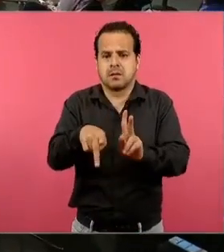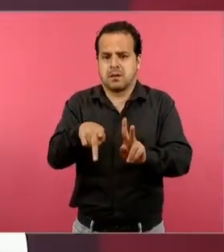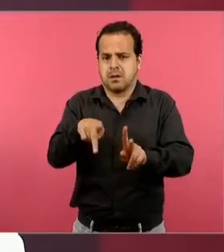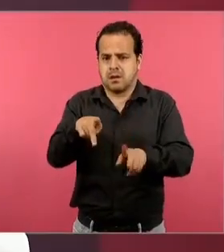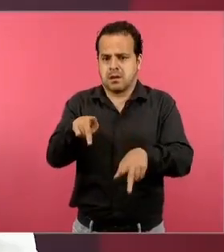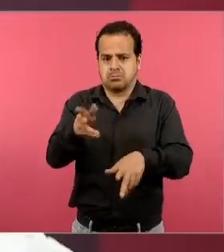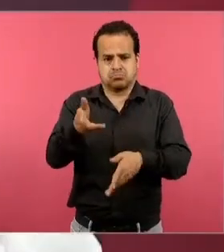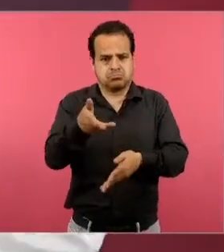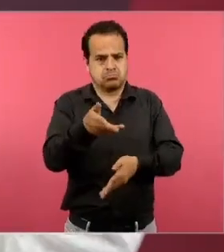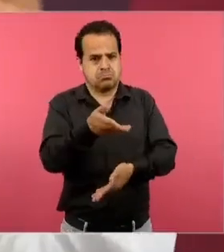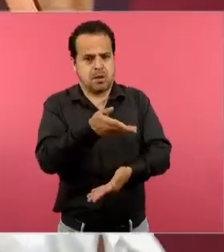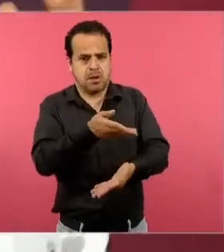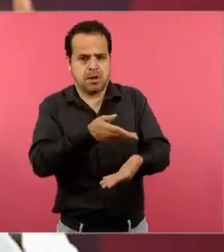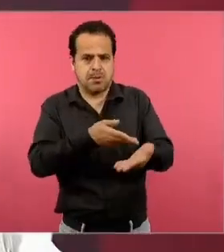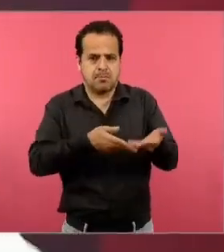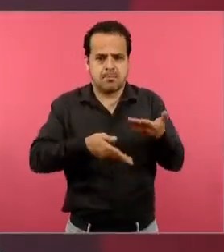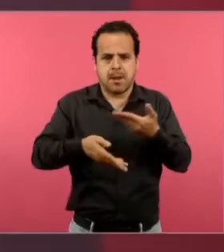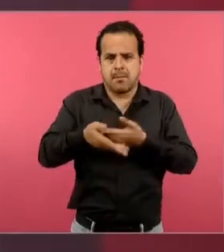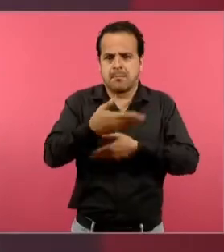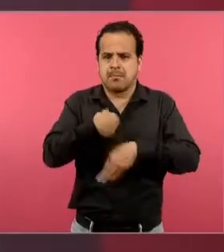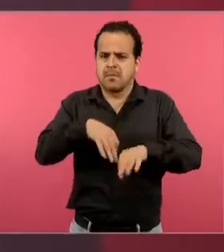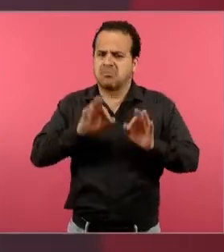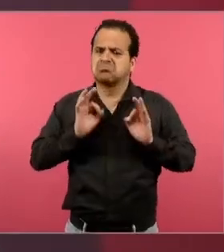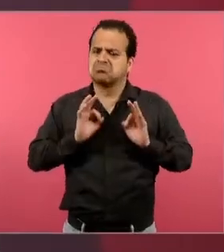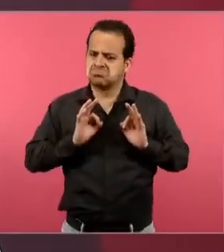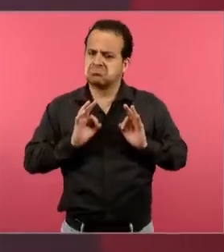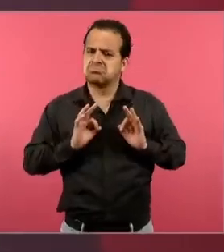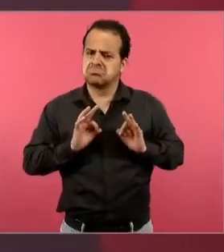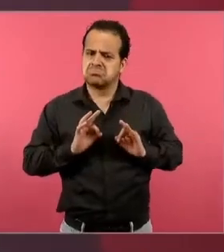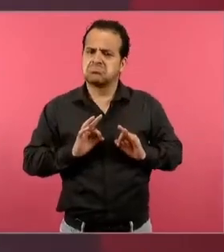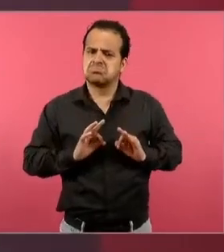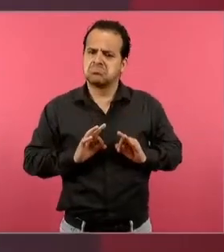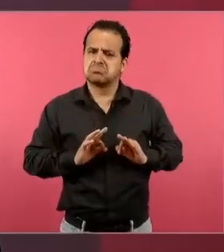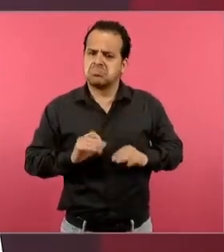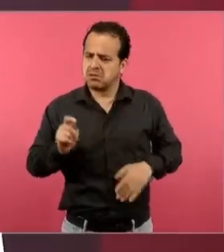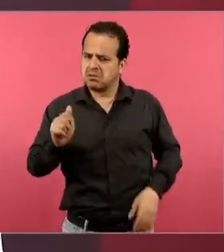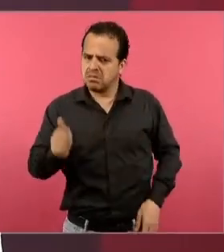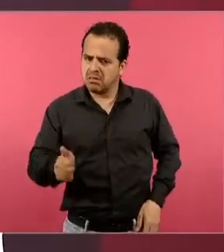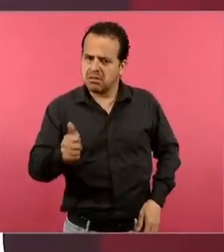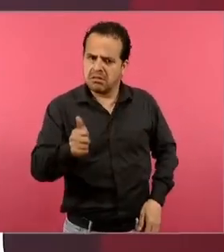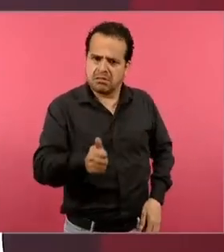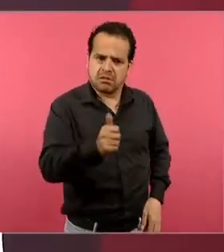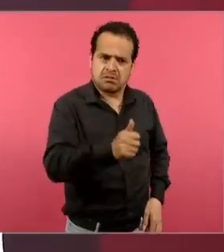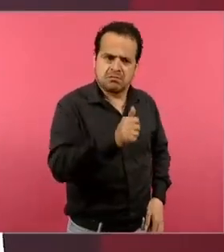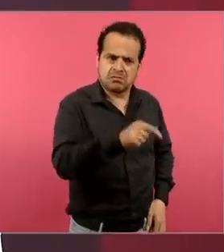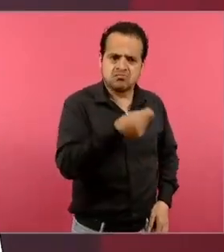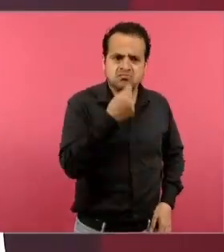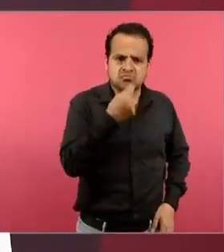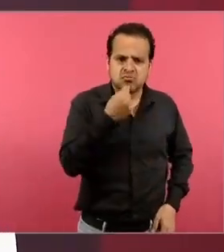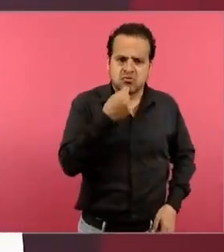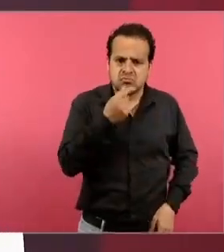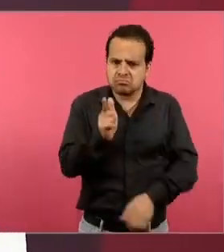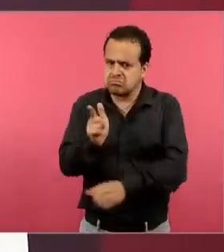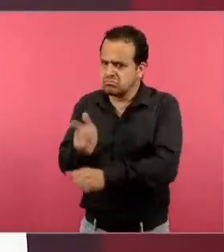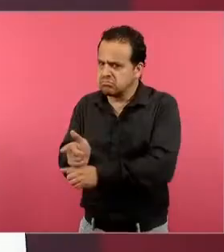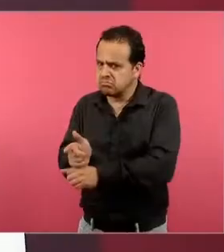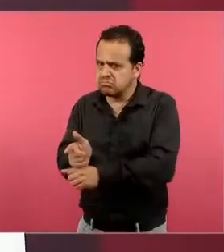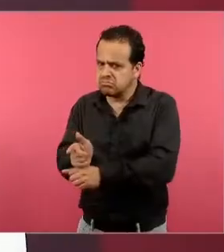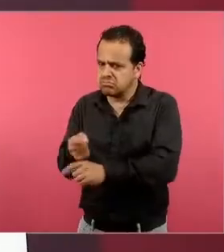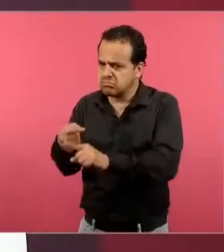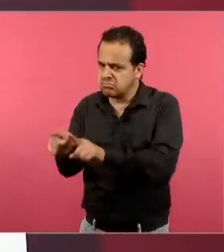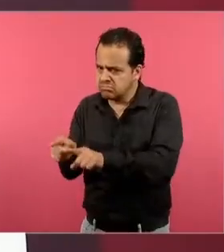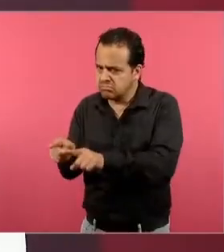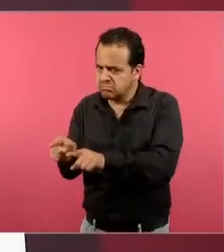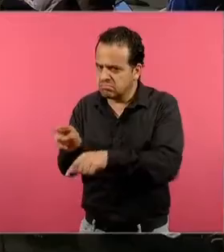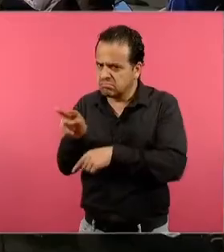aquí y ahí lo vas dibujando y vas viendo cuál es tu realidad y a partir de la realidad se va platicando de eso, pero creo que sí es muy